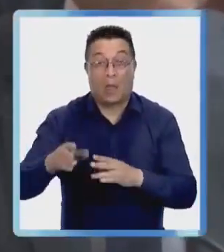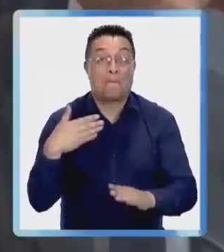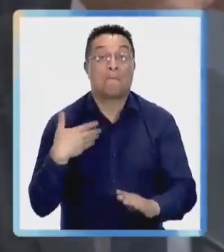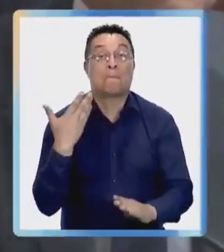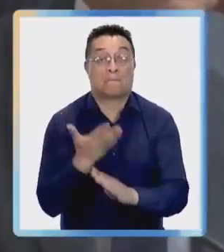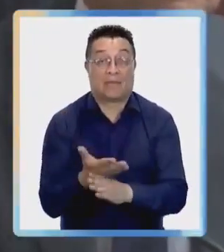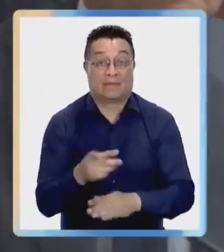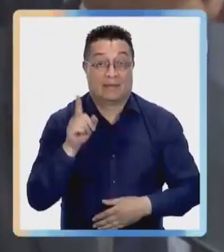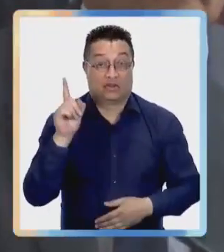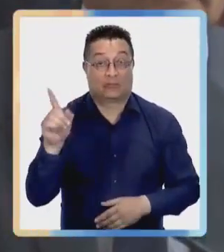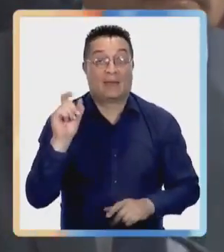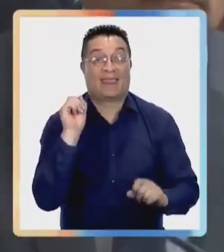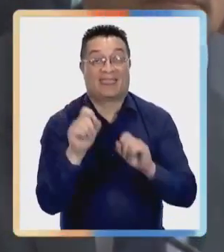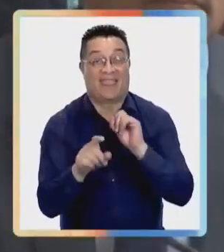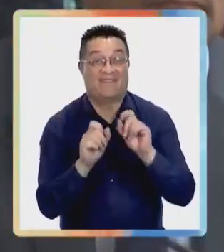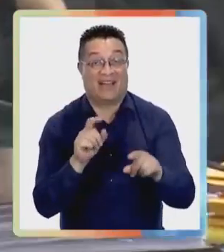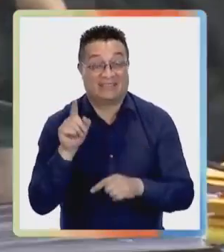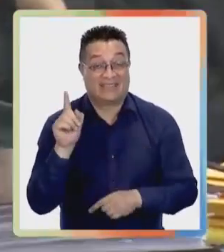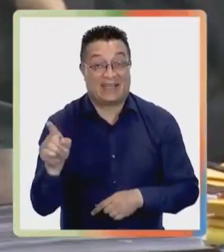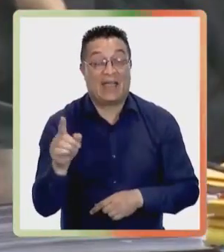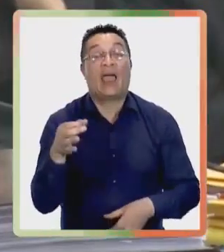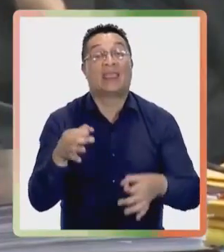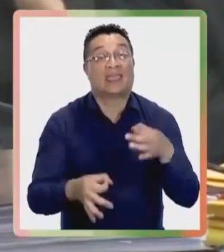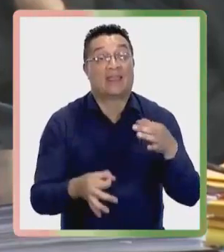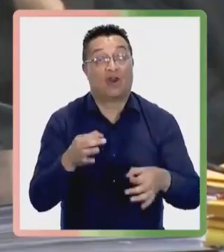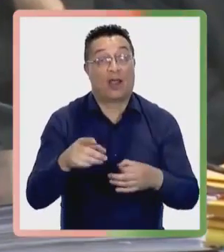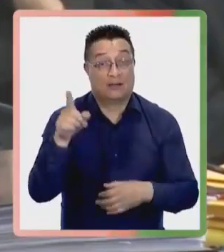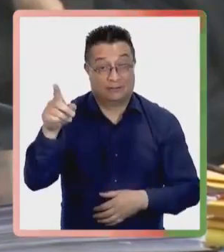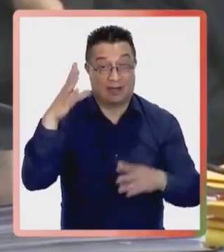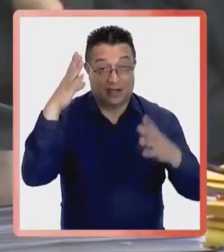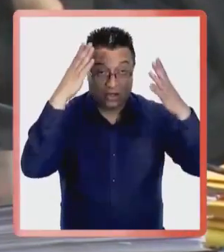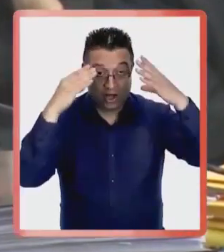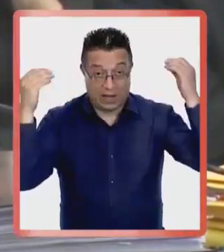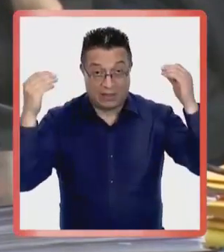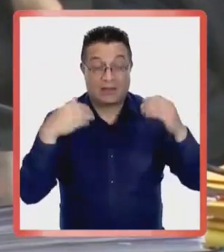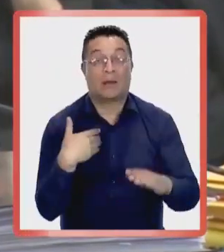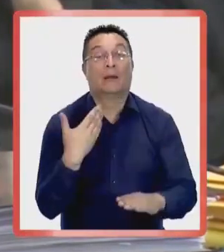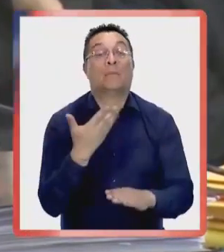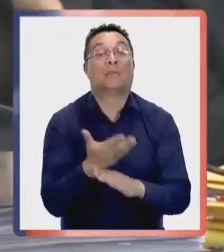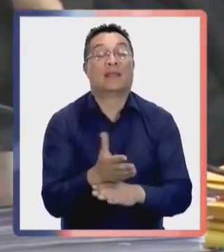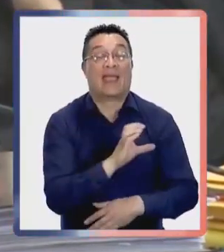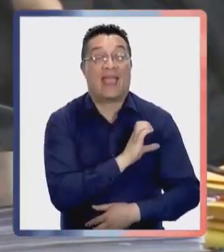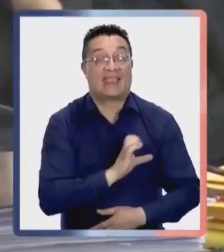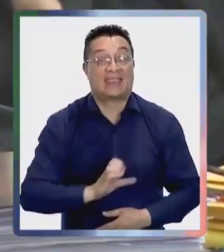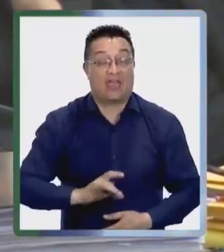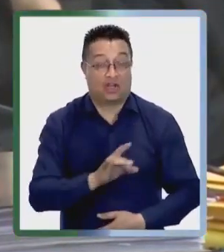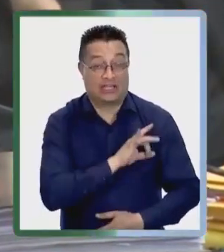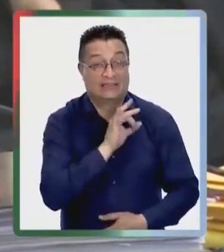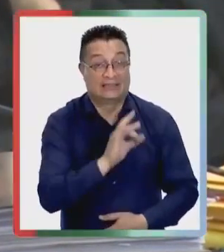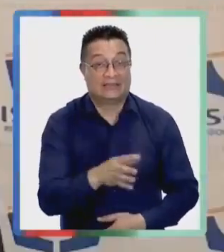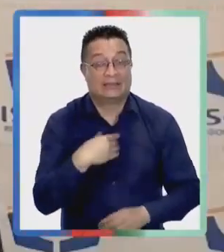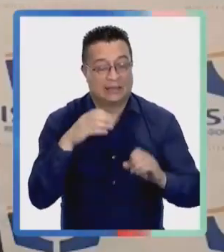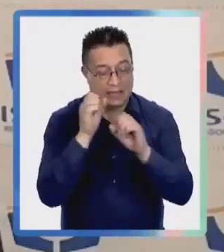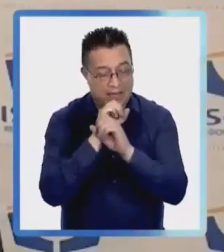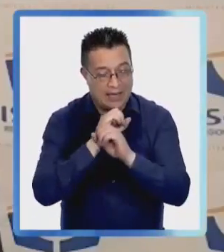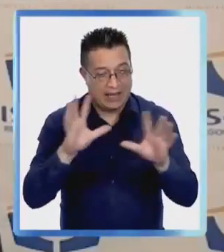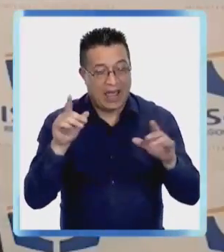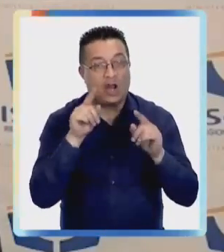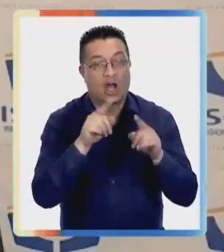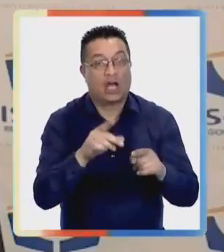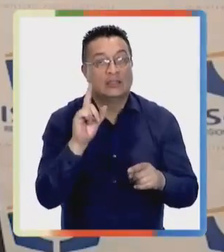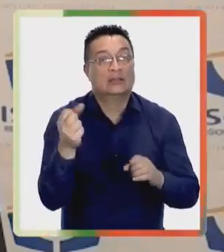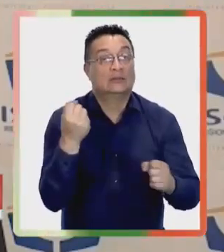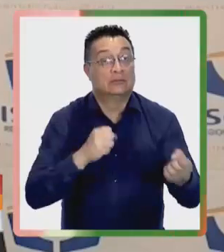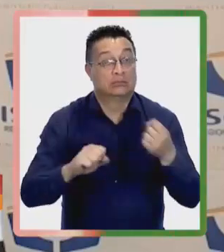solicitada. Con el objeto de resolver una petición de la defensa es que el Tribunal de Rotterdam